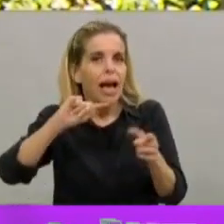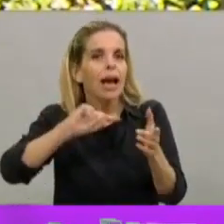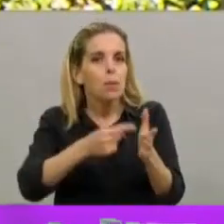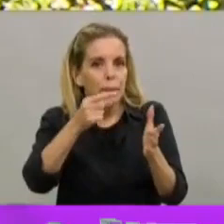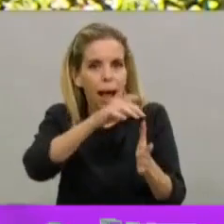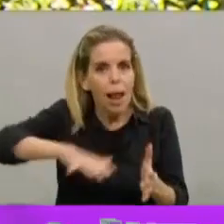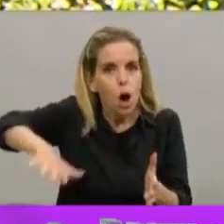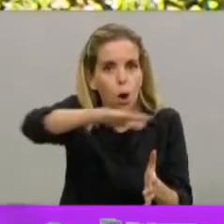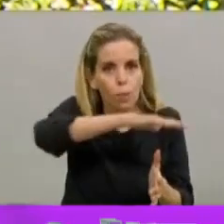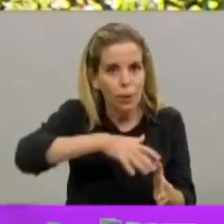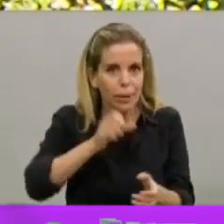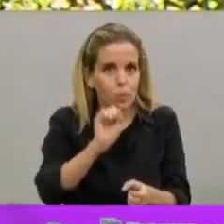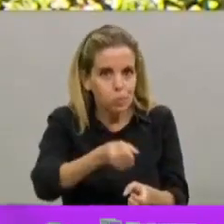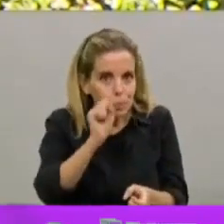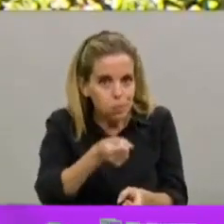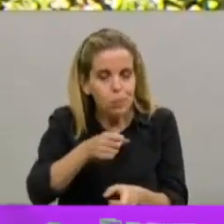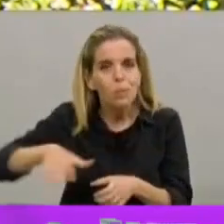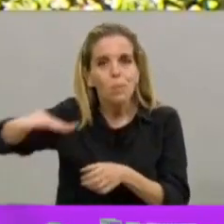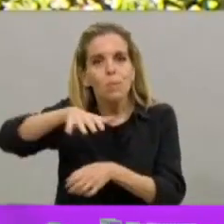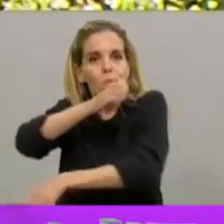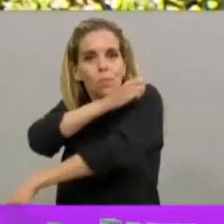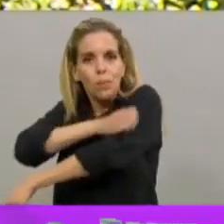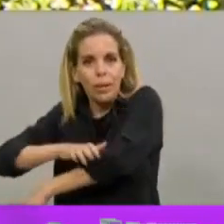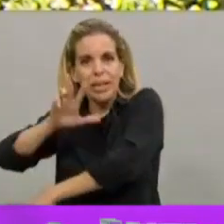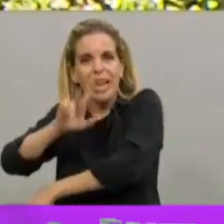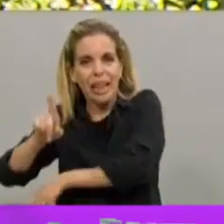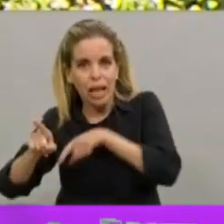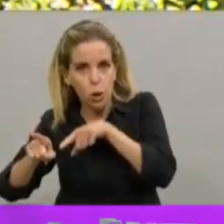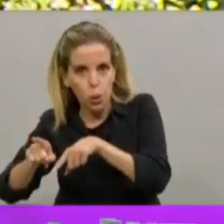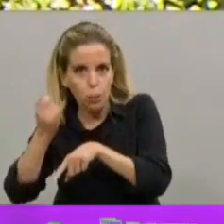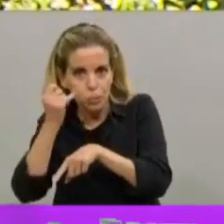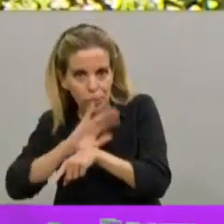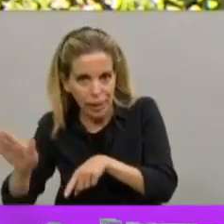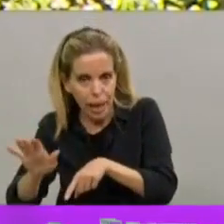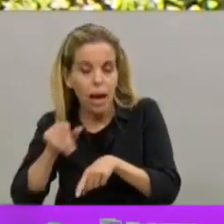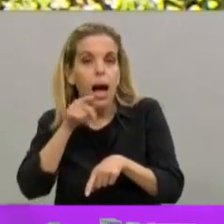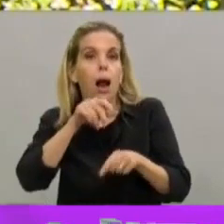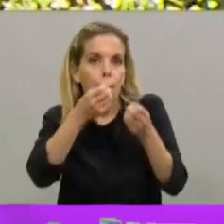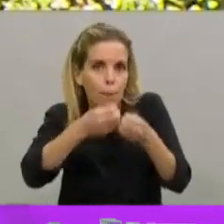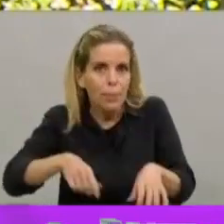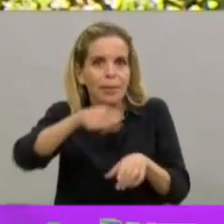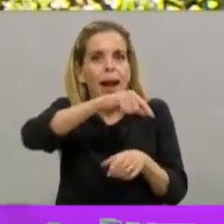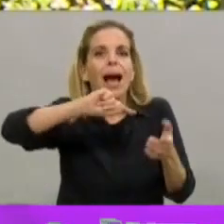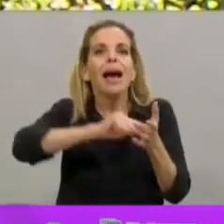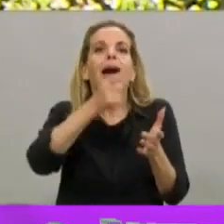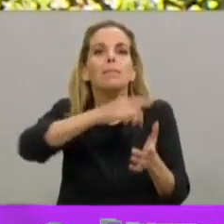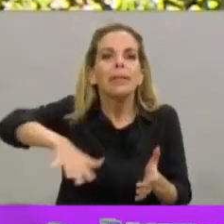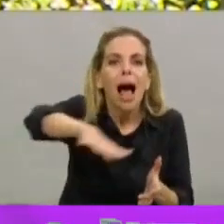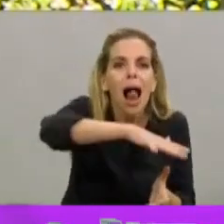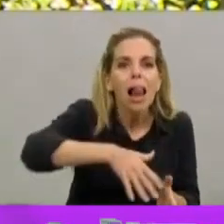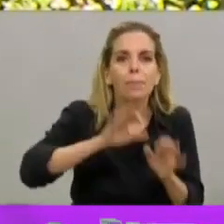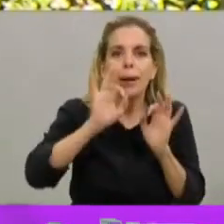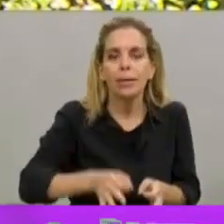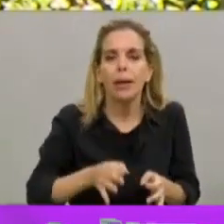que ya lo hicimos en el barrio 31. Esto nos va a permitir tener una aproximación mucho más clara de cuántos contagiados hay en total.